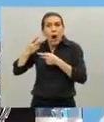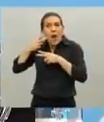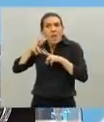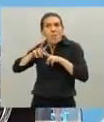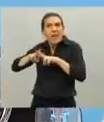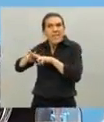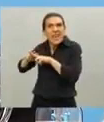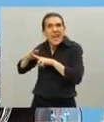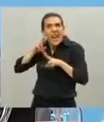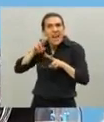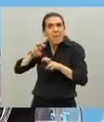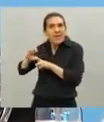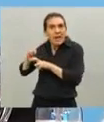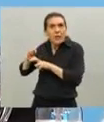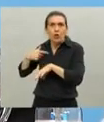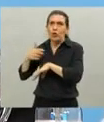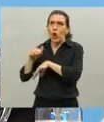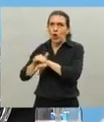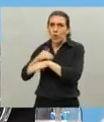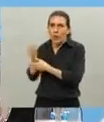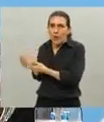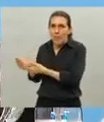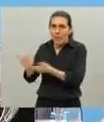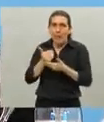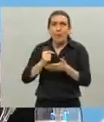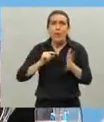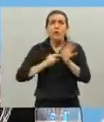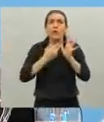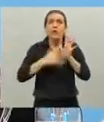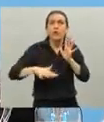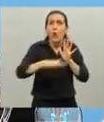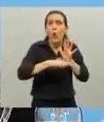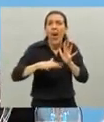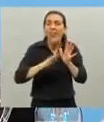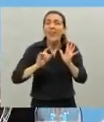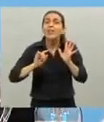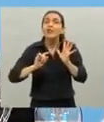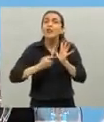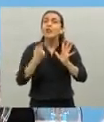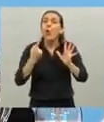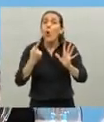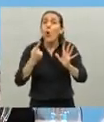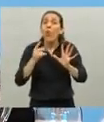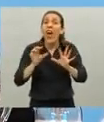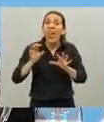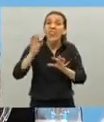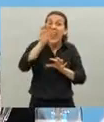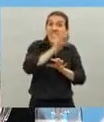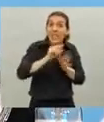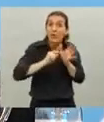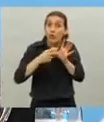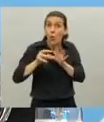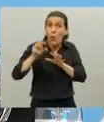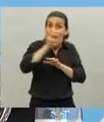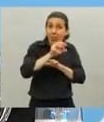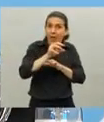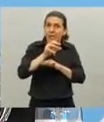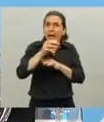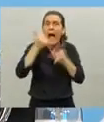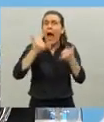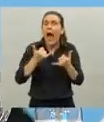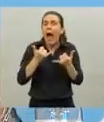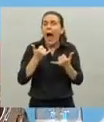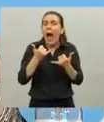de los que me hago cargo la ciudad de Buenos Aires las ciudades tienen la característica de tener en el